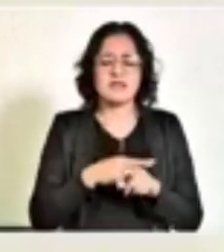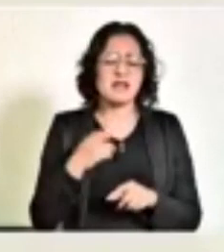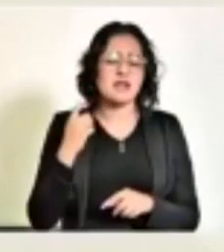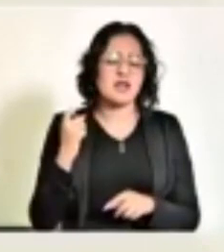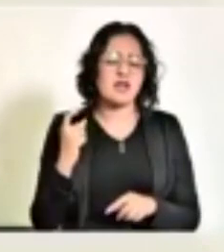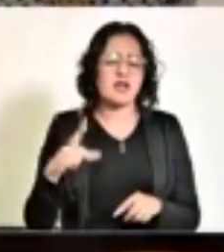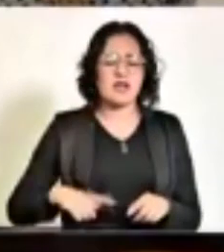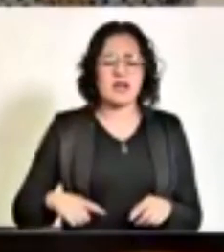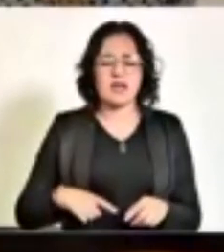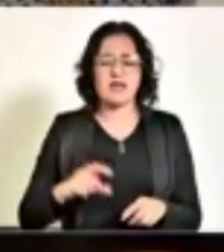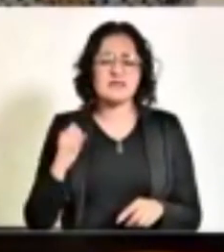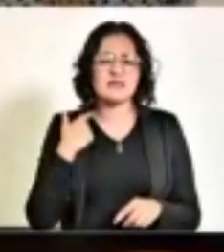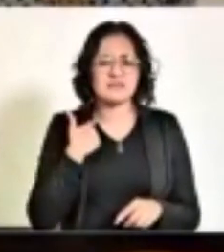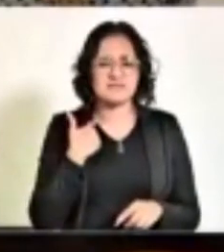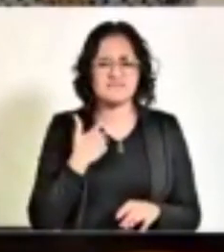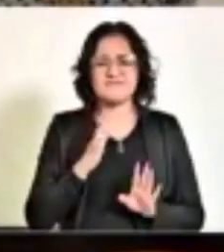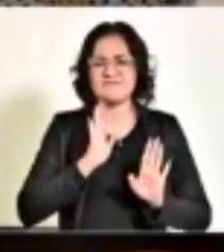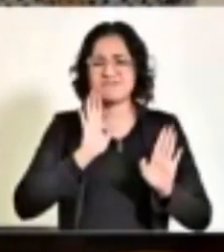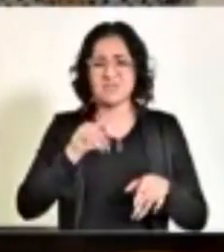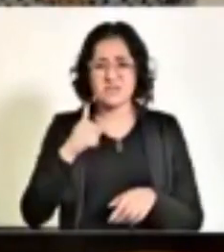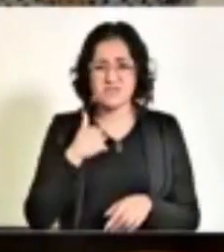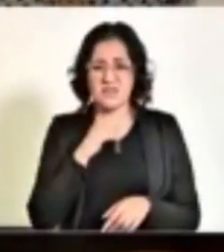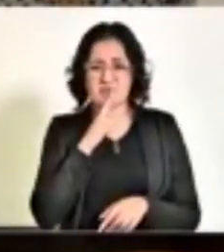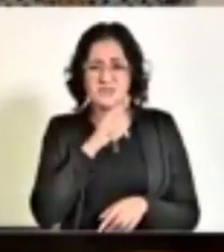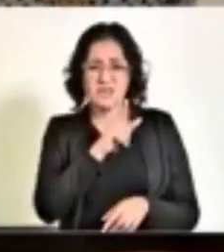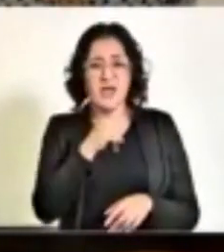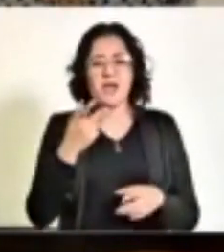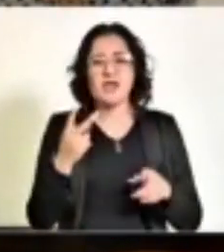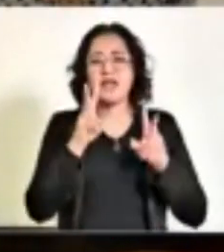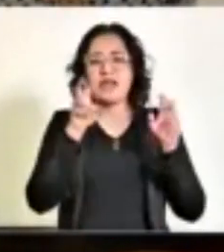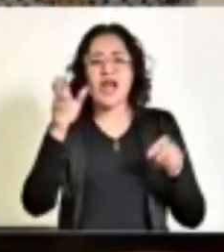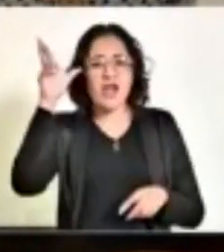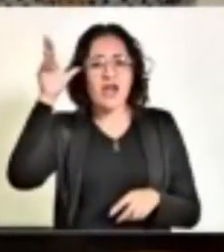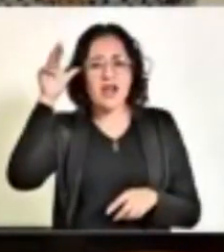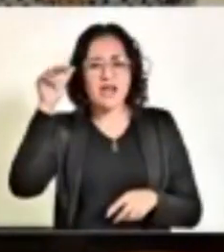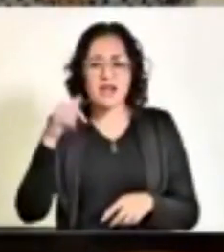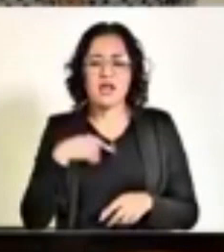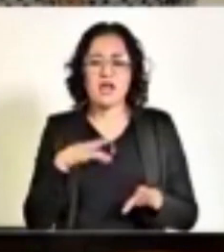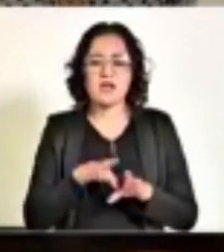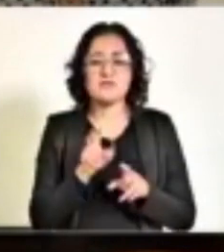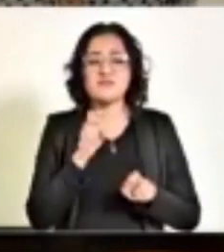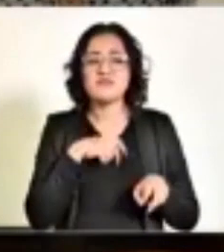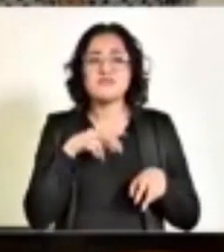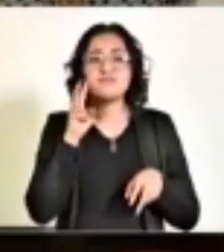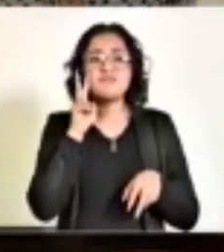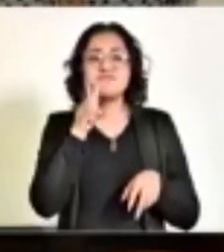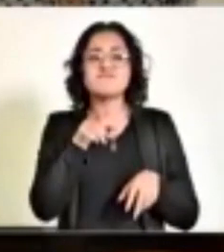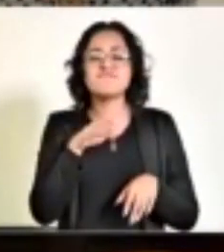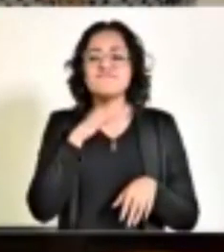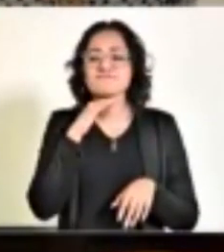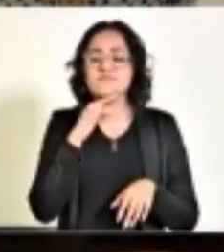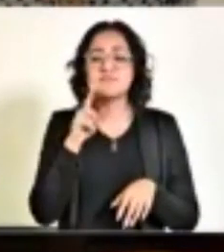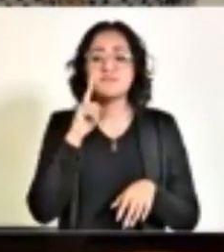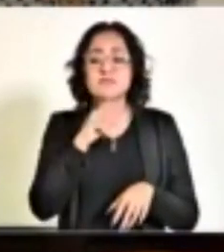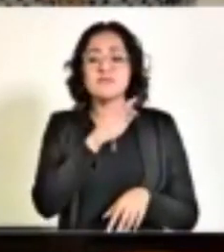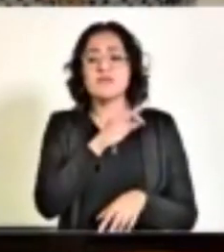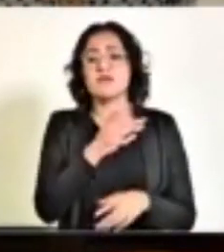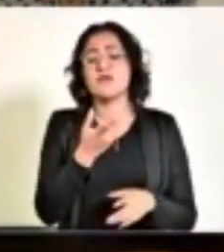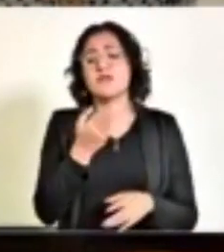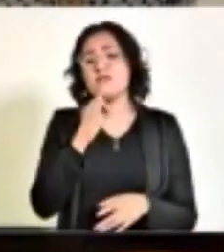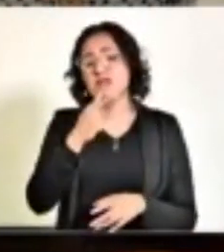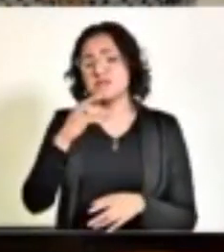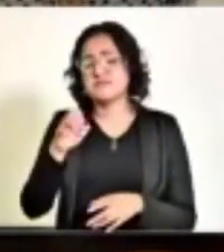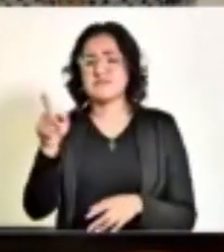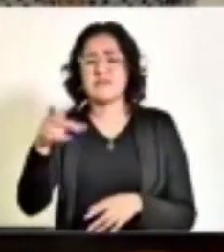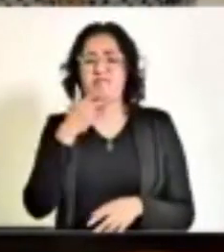No le voy a dar respuesta a los conejos, ¿de acuerdo? Que comparezca a la Fiscalía General del Estado, porque es un indiciado